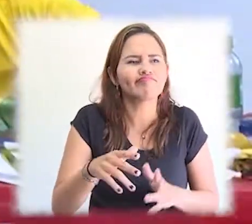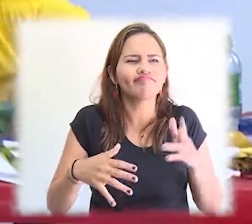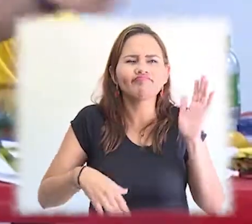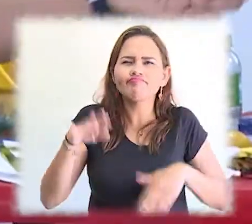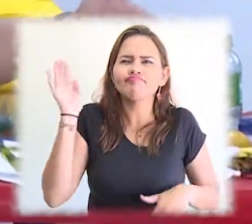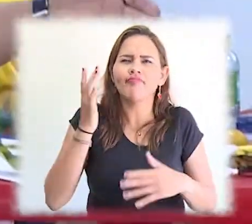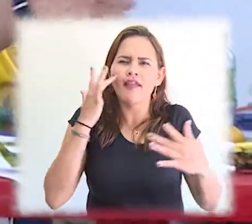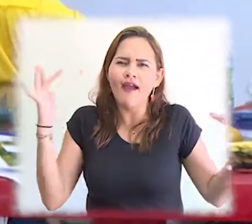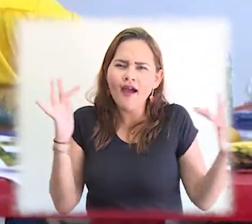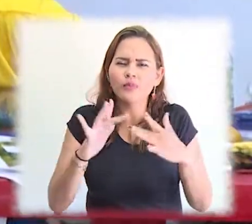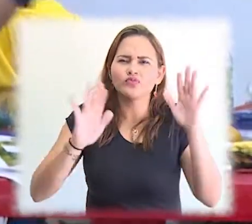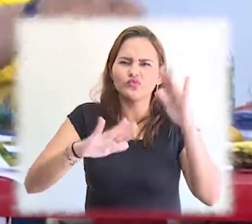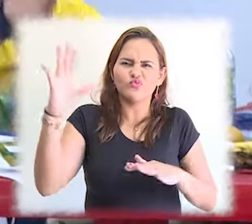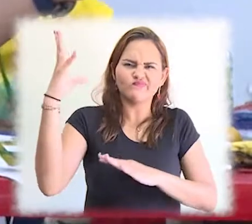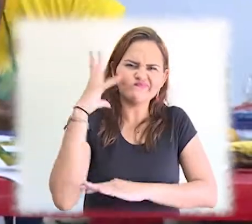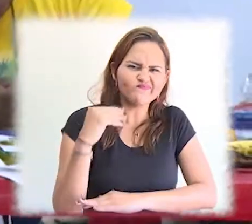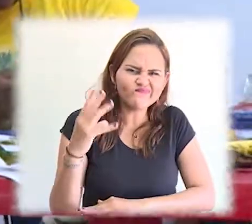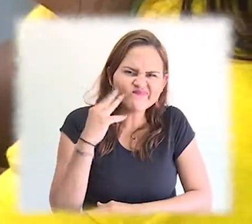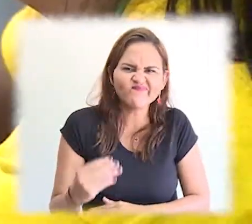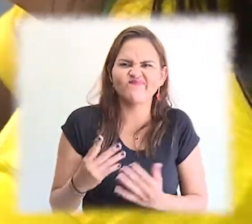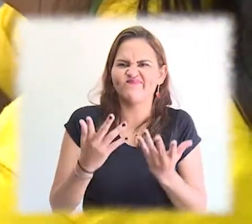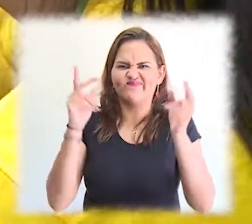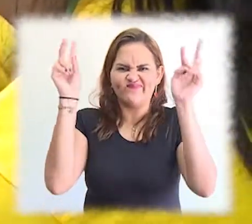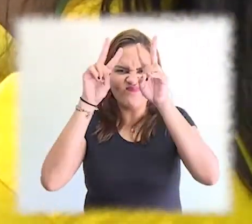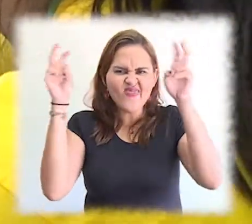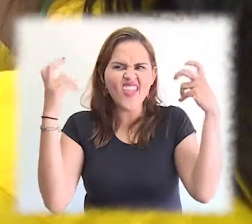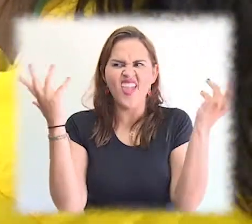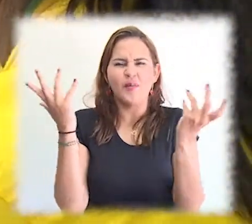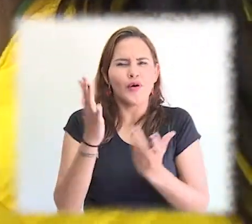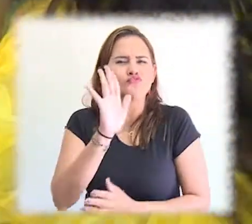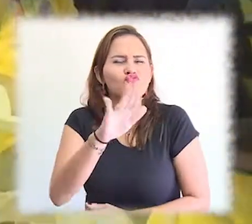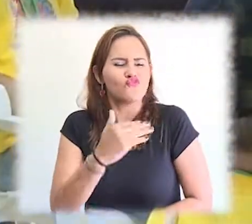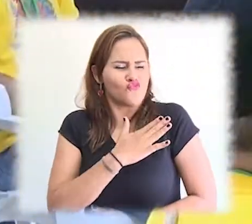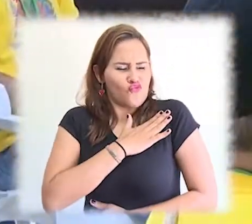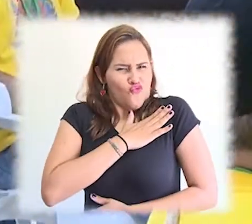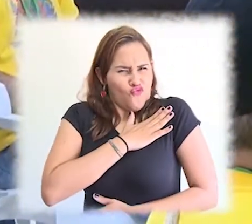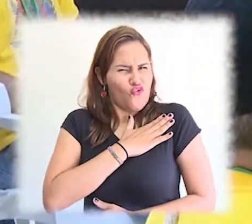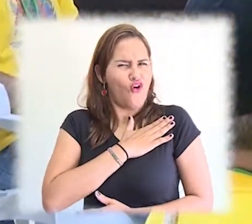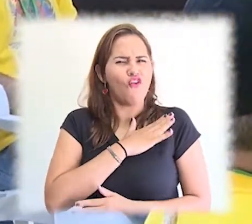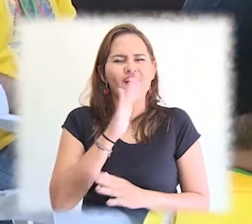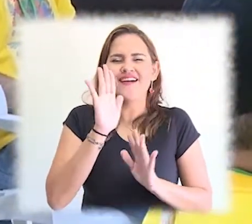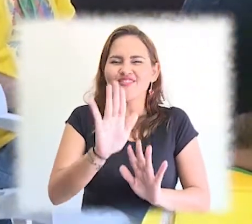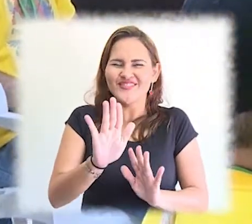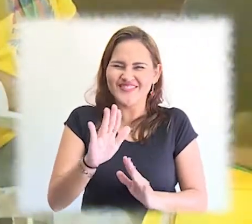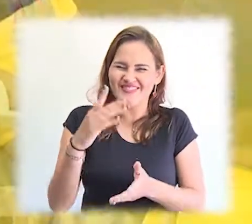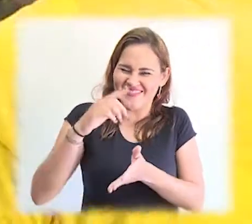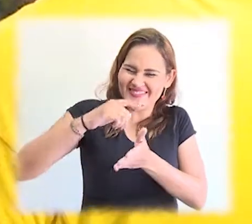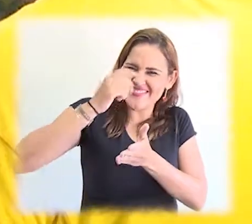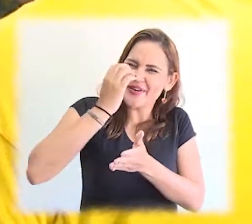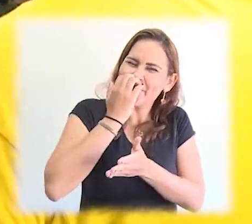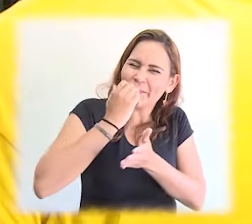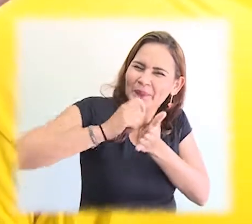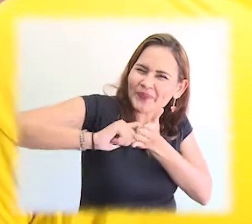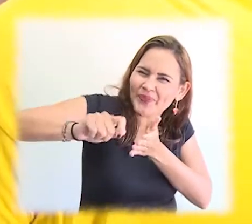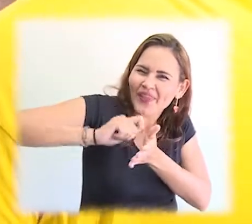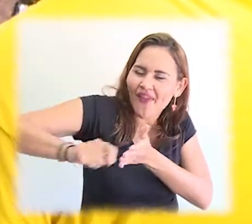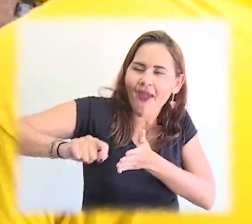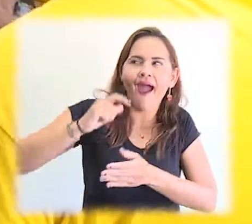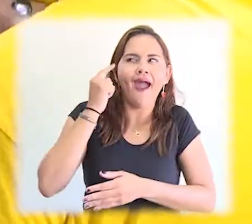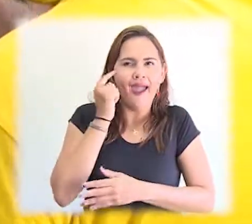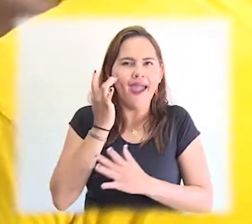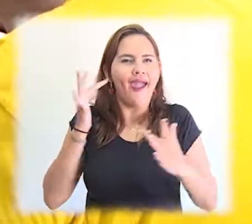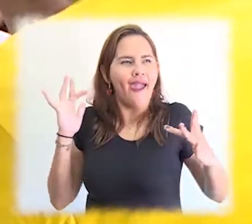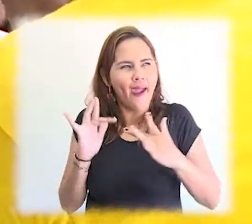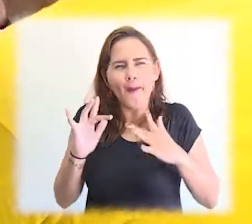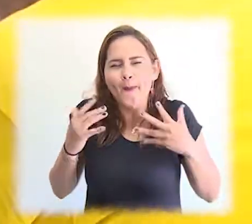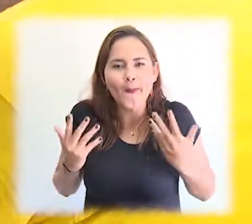talleres de ideación ágil, basado en el método de Outliers School, dirigidos por el doctor Hugo Pardo Kuklinski. Se realizaron lluvias de